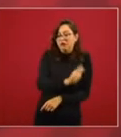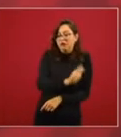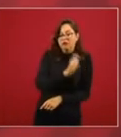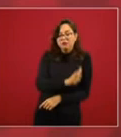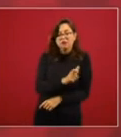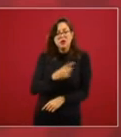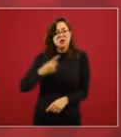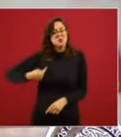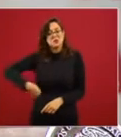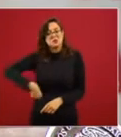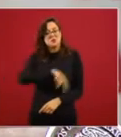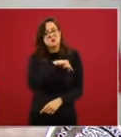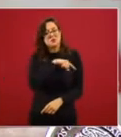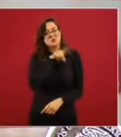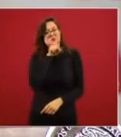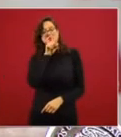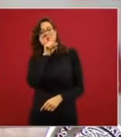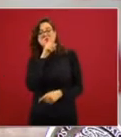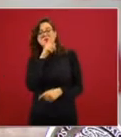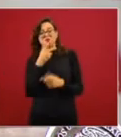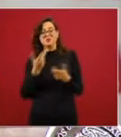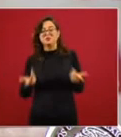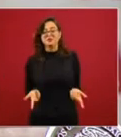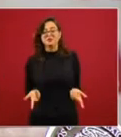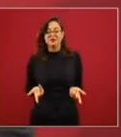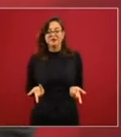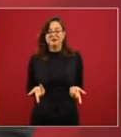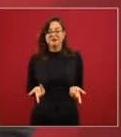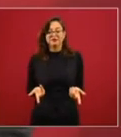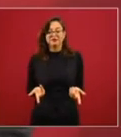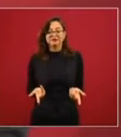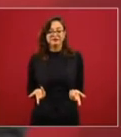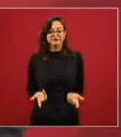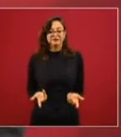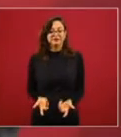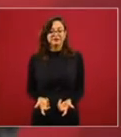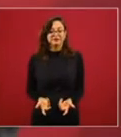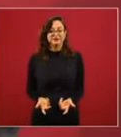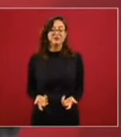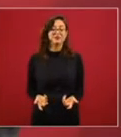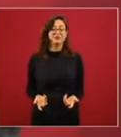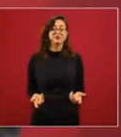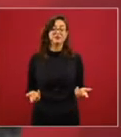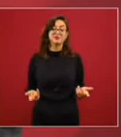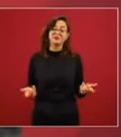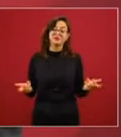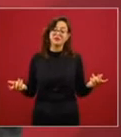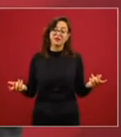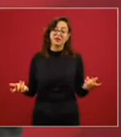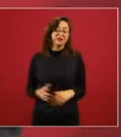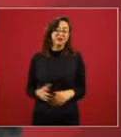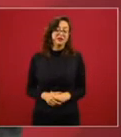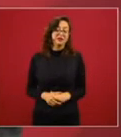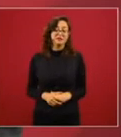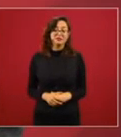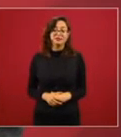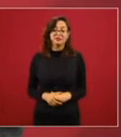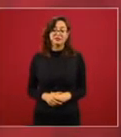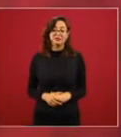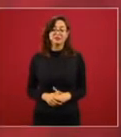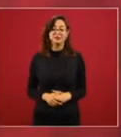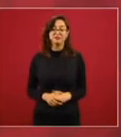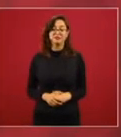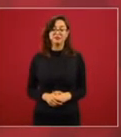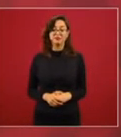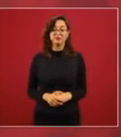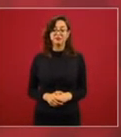que aumenta es lo que se tiene que